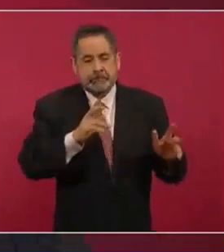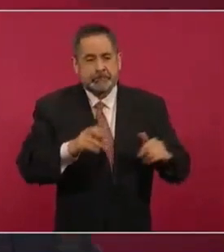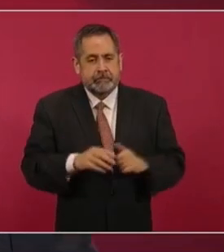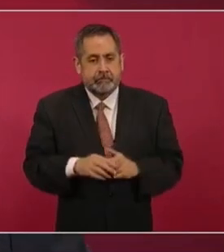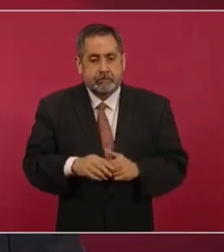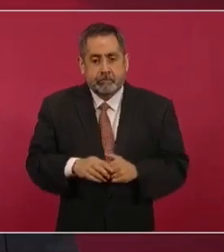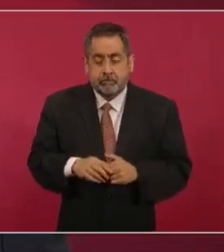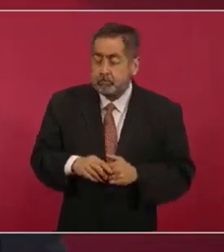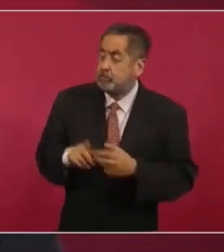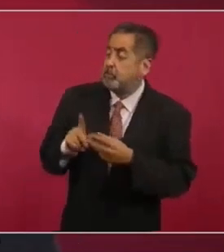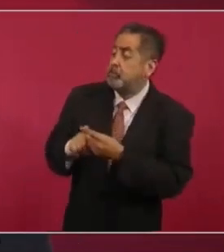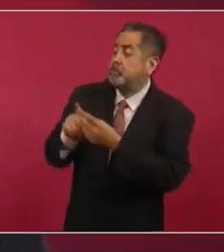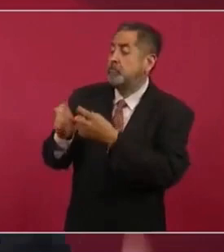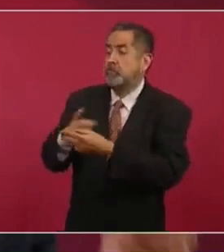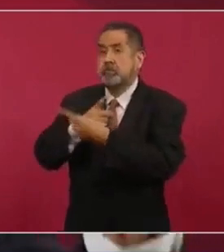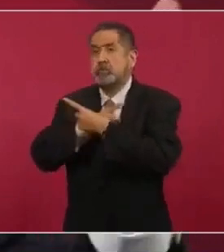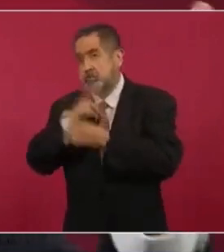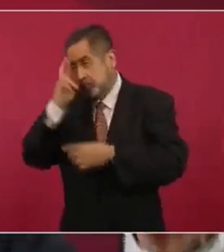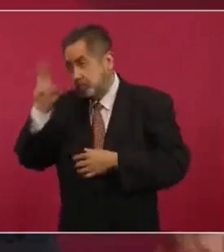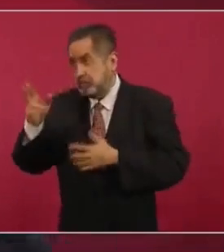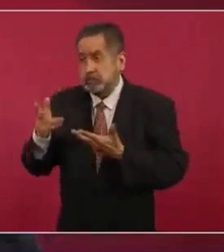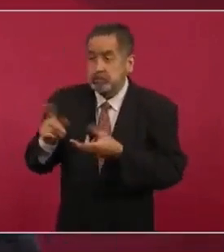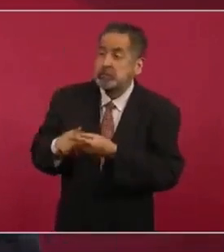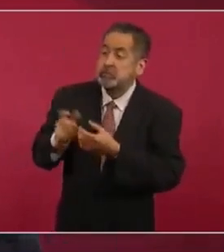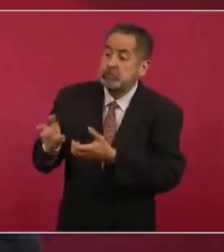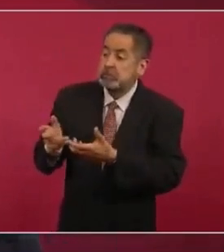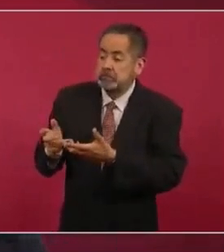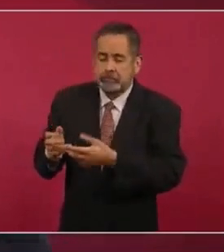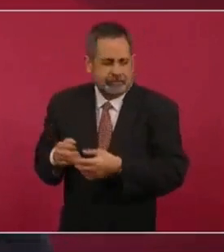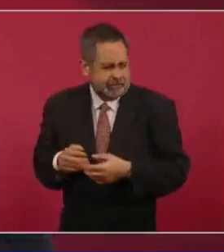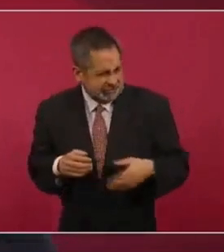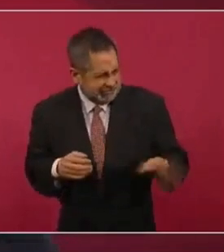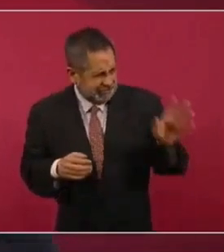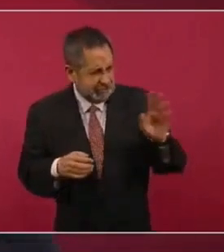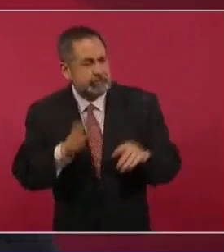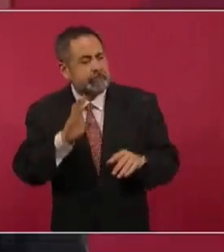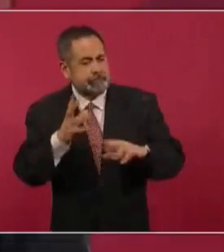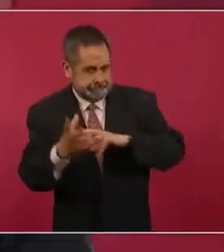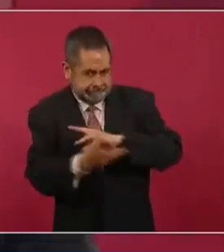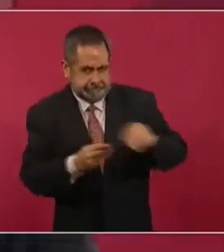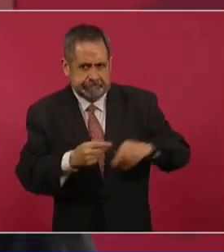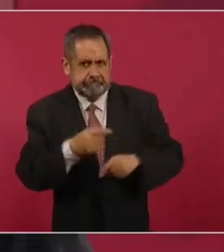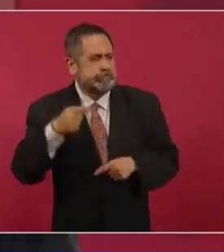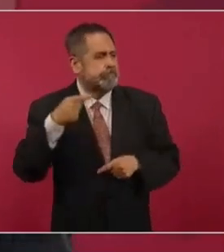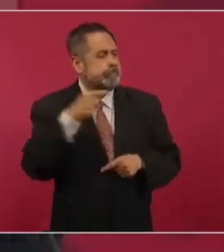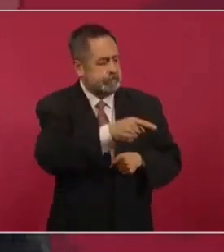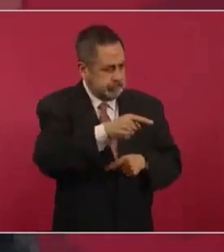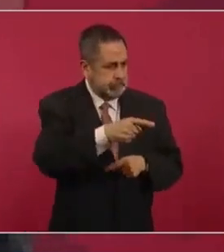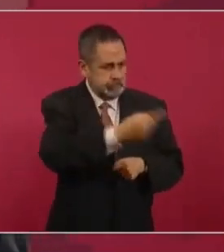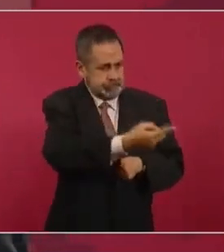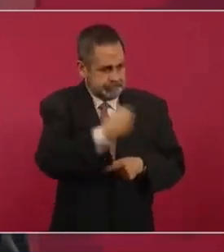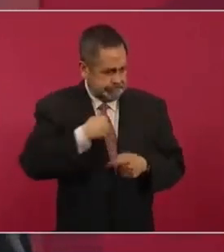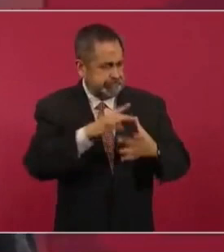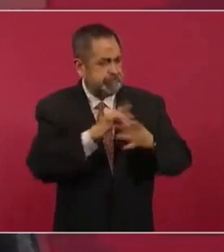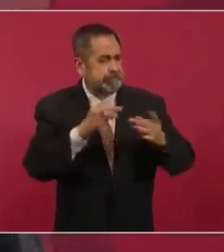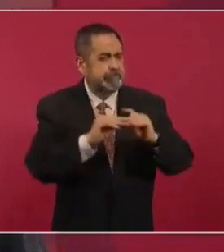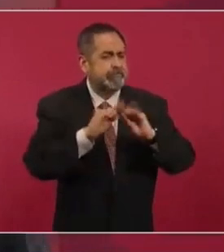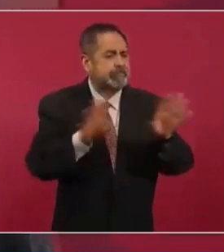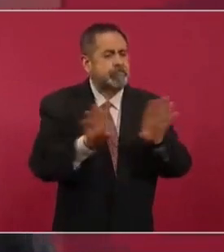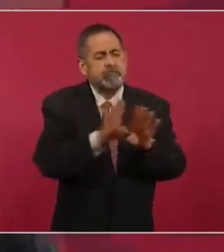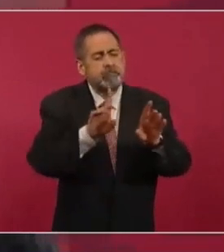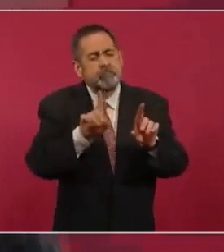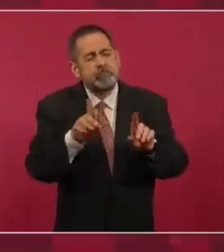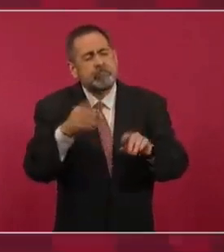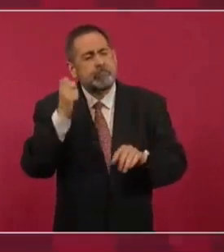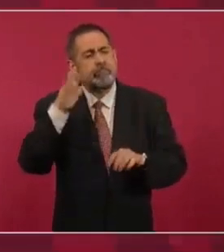¿Dónde está la diplomacia? Pues yo le pregunto, ¿por qué no explica cómo fue